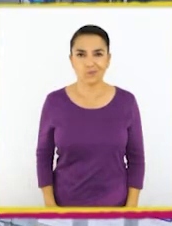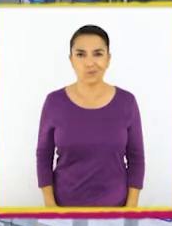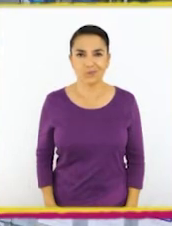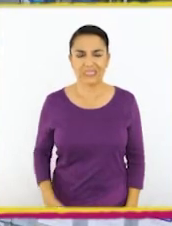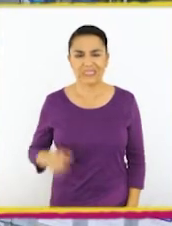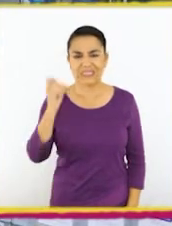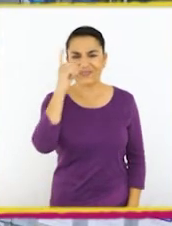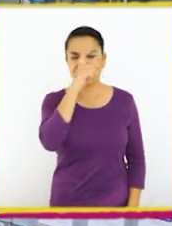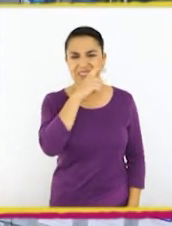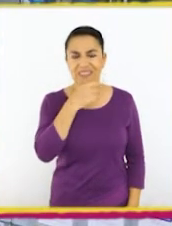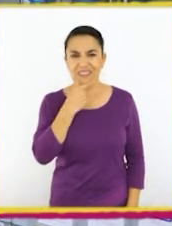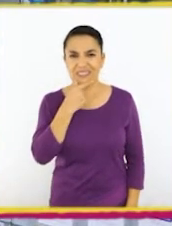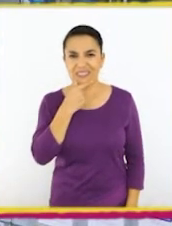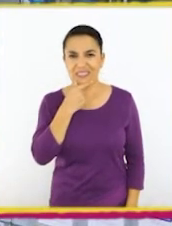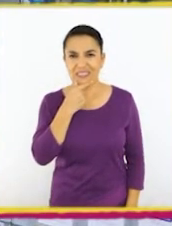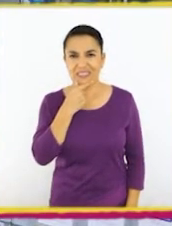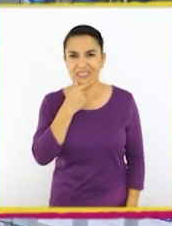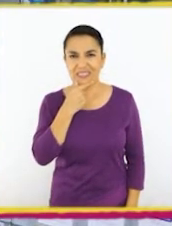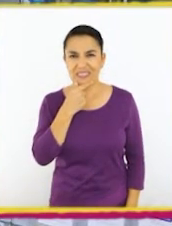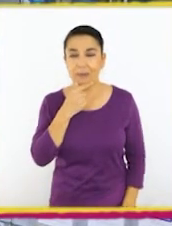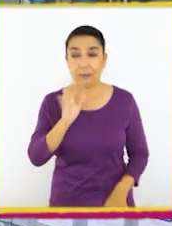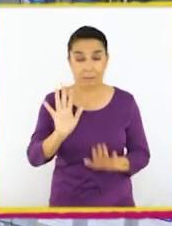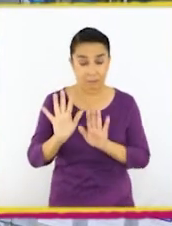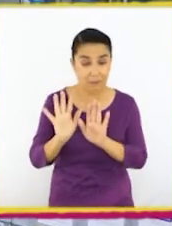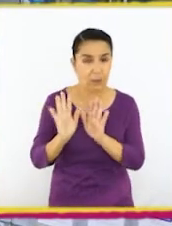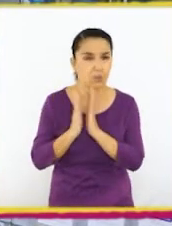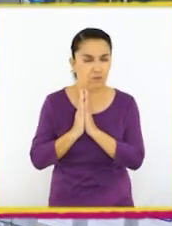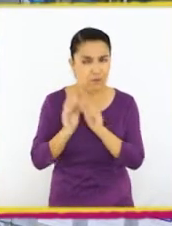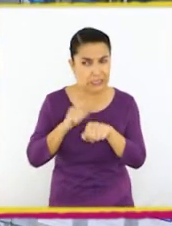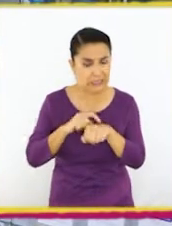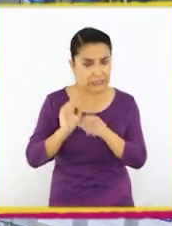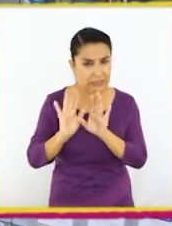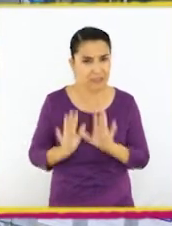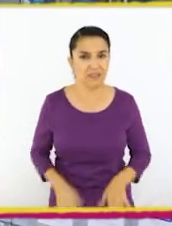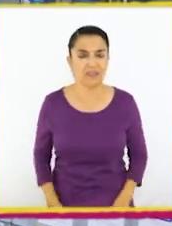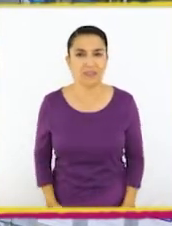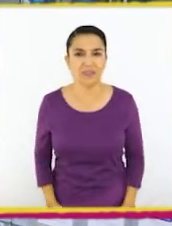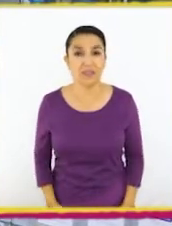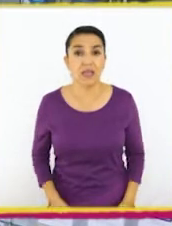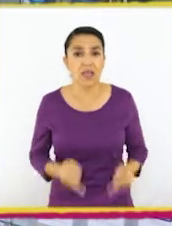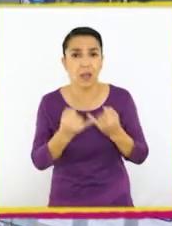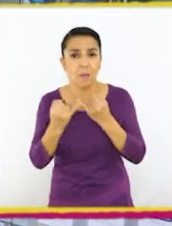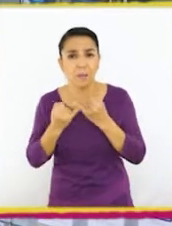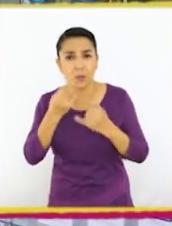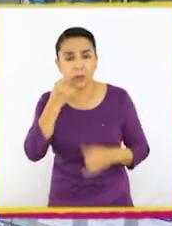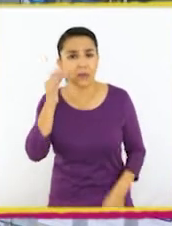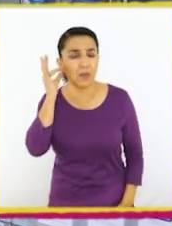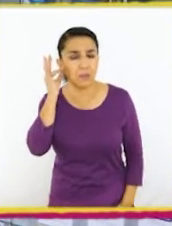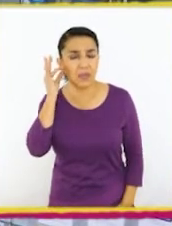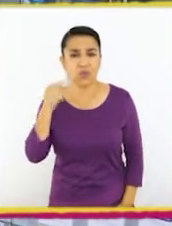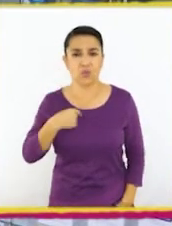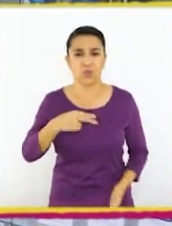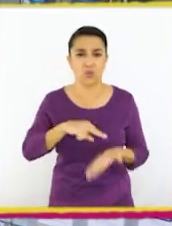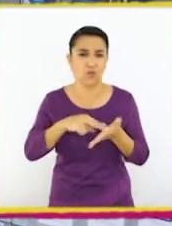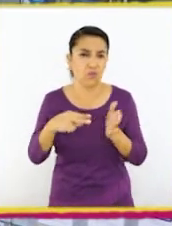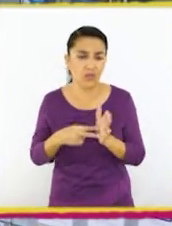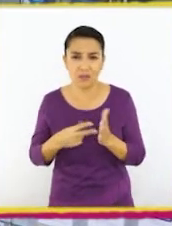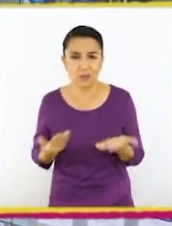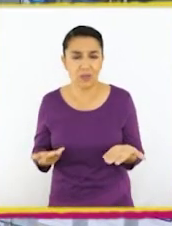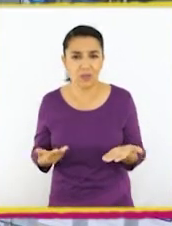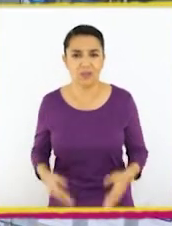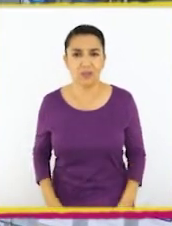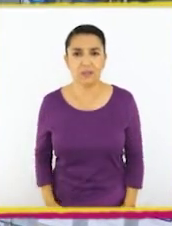¡Qué complicado! A ver, ¿me da un momentito, por favor? Amigos y amigas, tengo un problema.